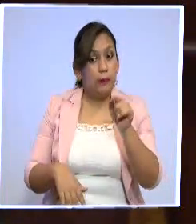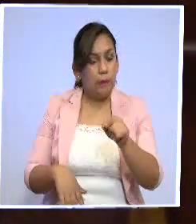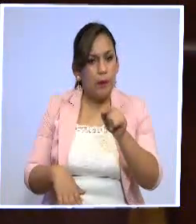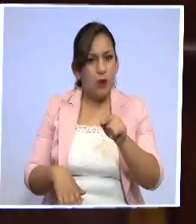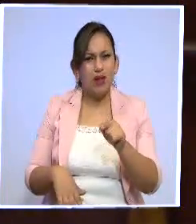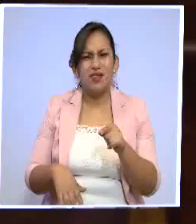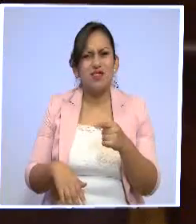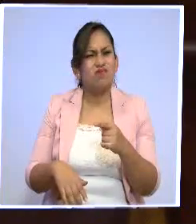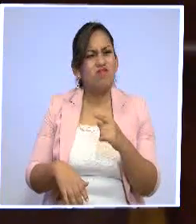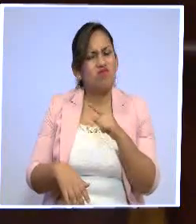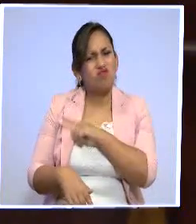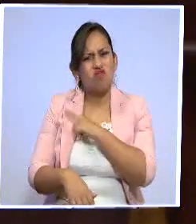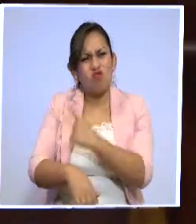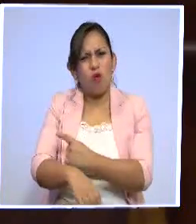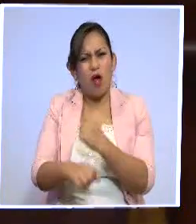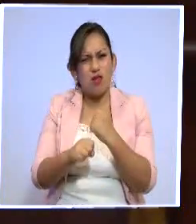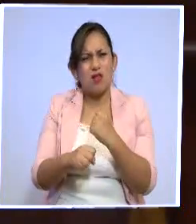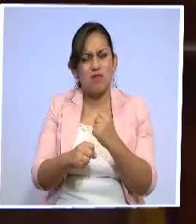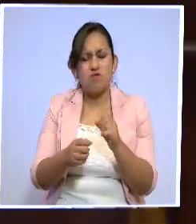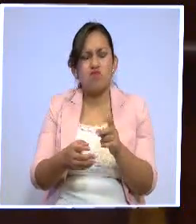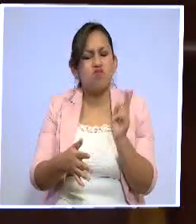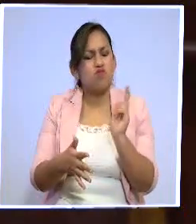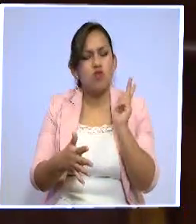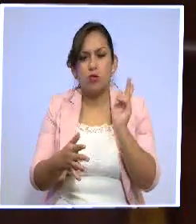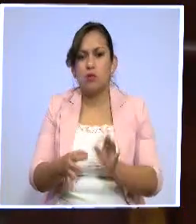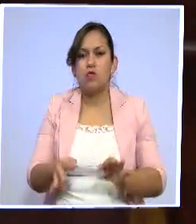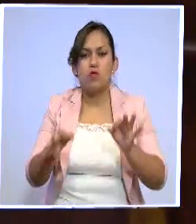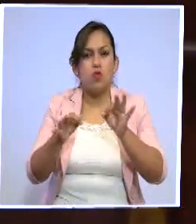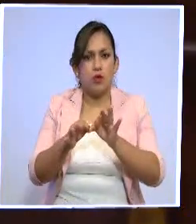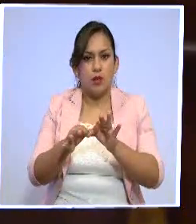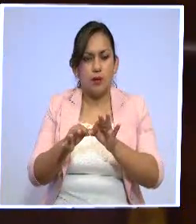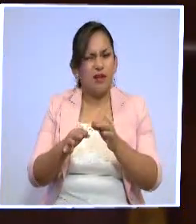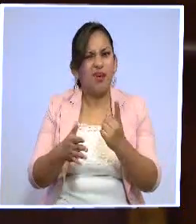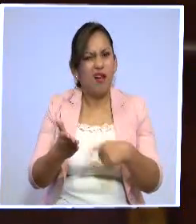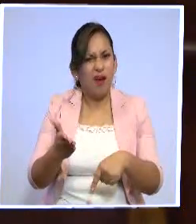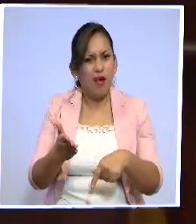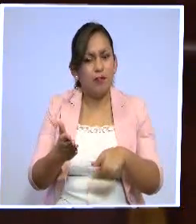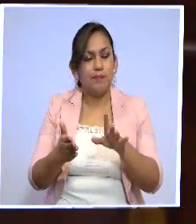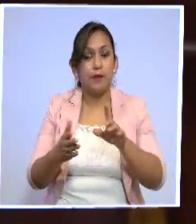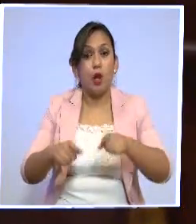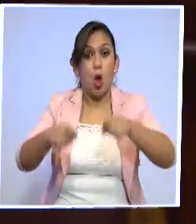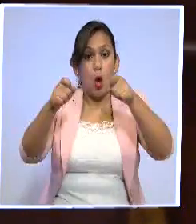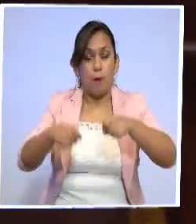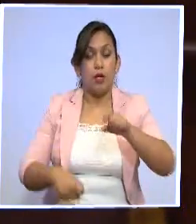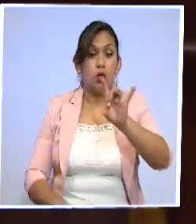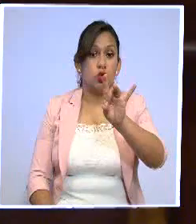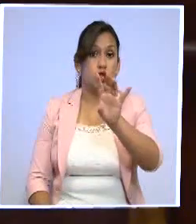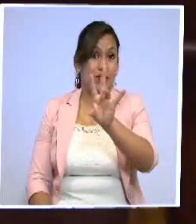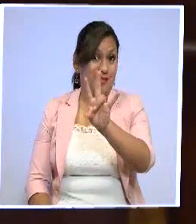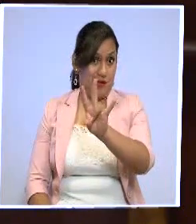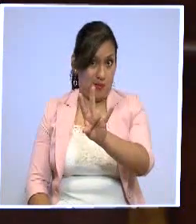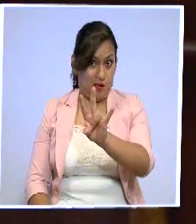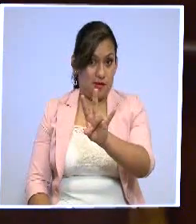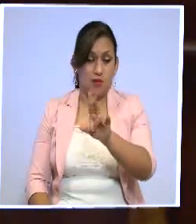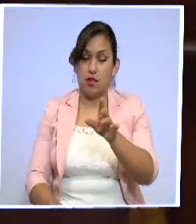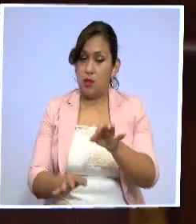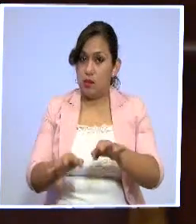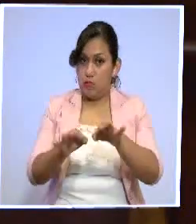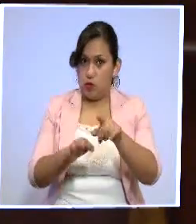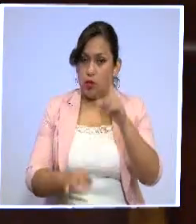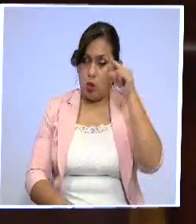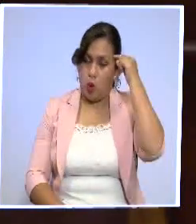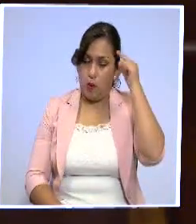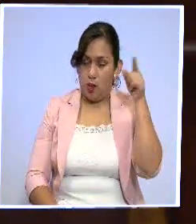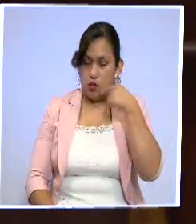el núcleo duro de la organización sindical a través del convenio 87 que tiene ratificado el Estado